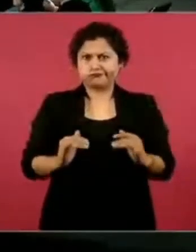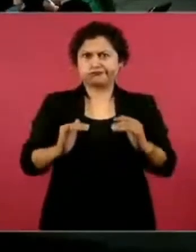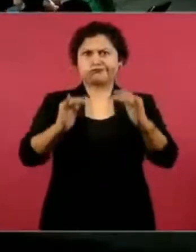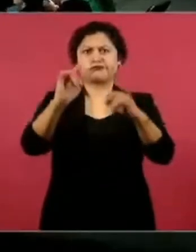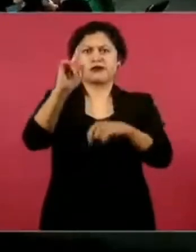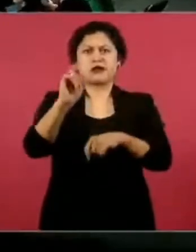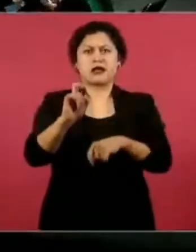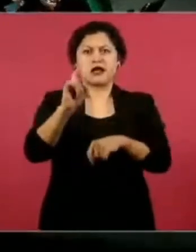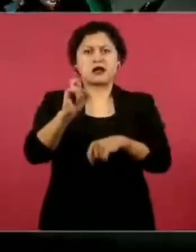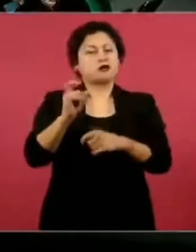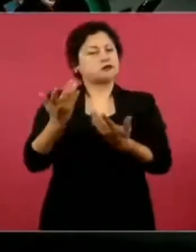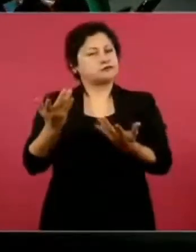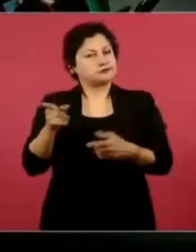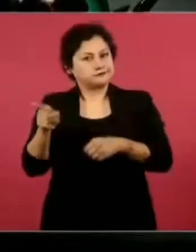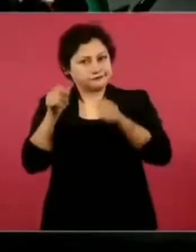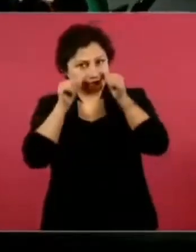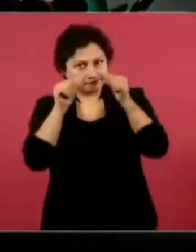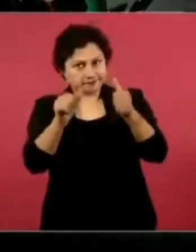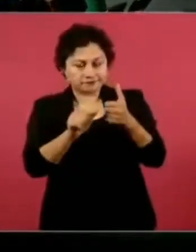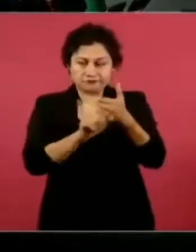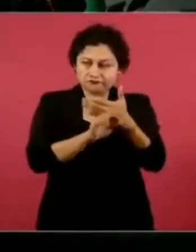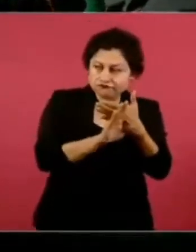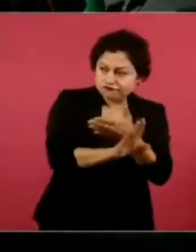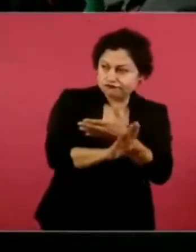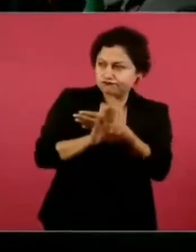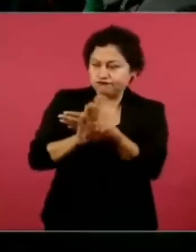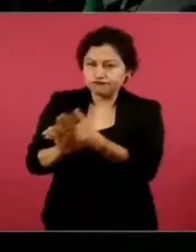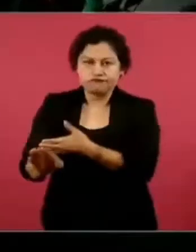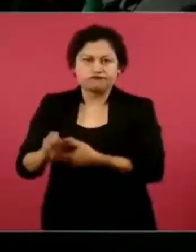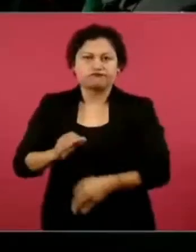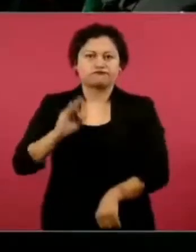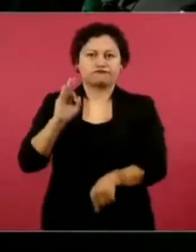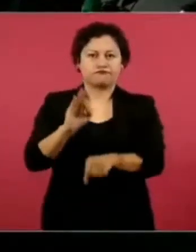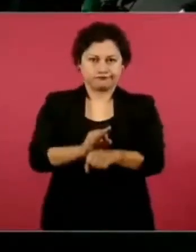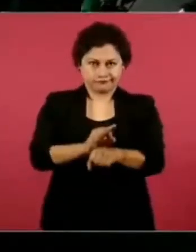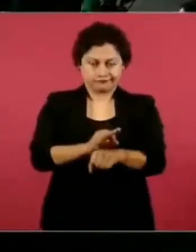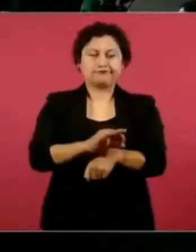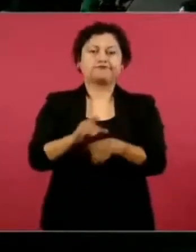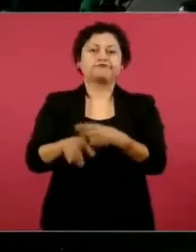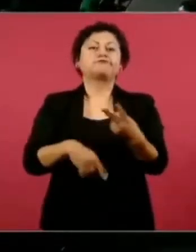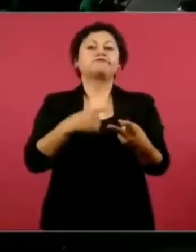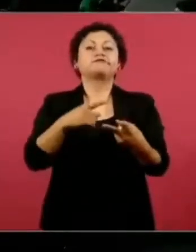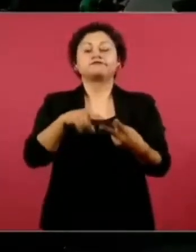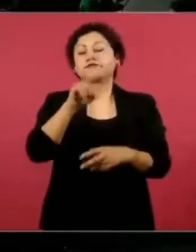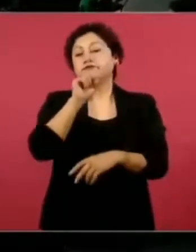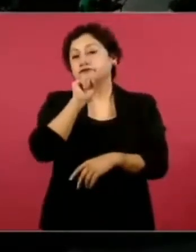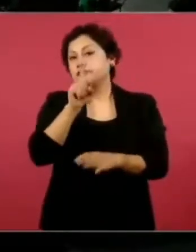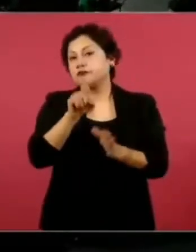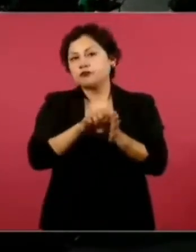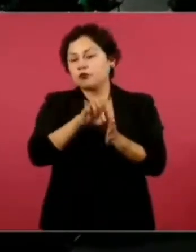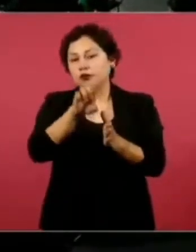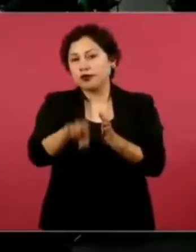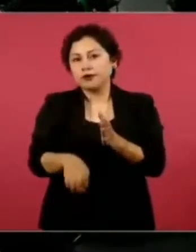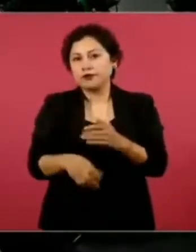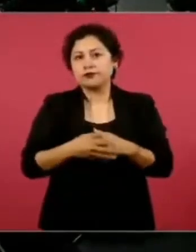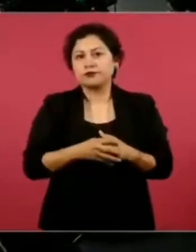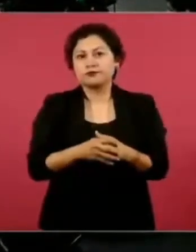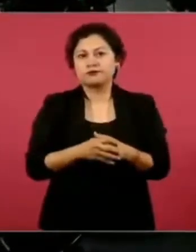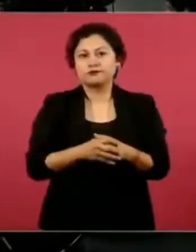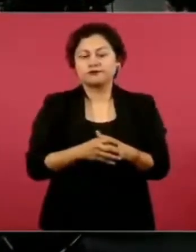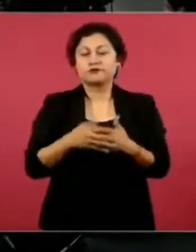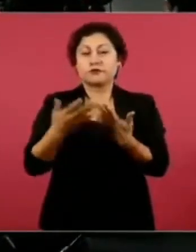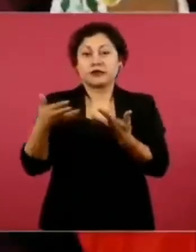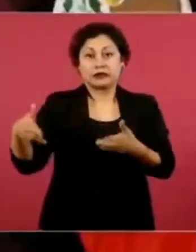por las inundaciones en desembocaduras de los